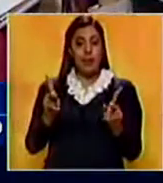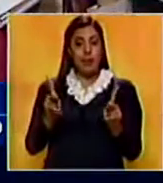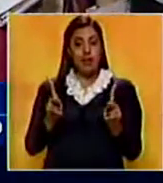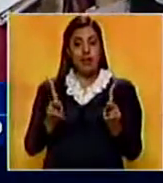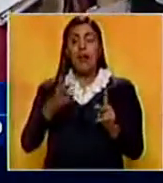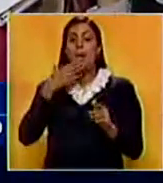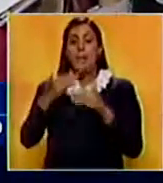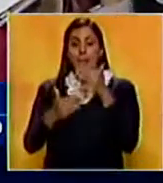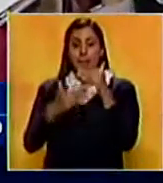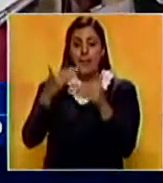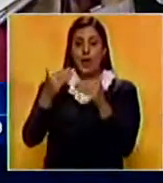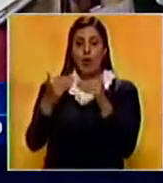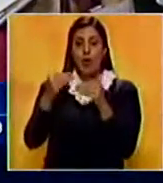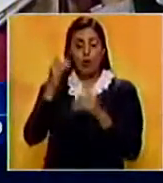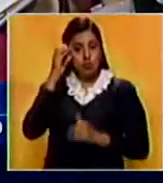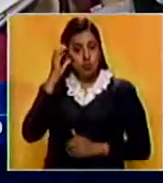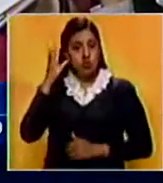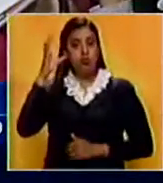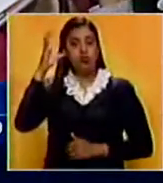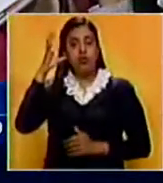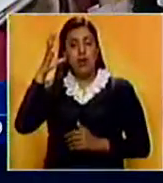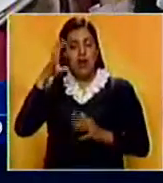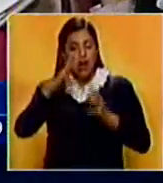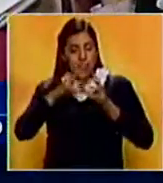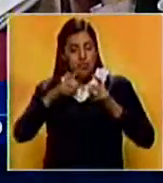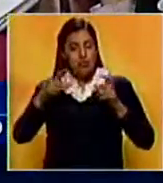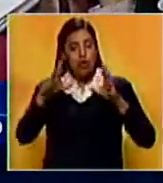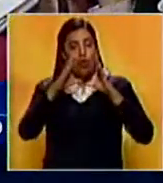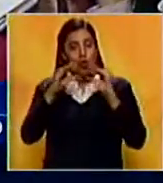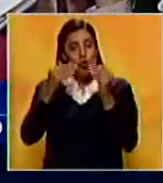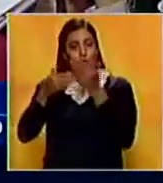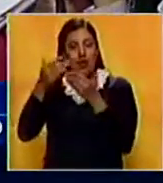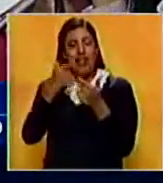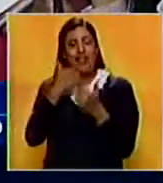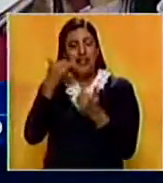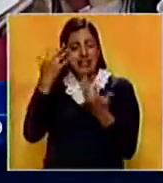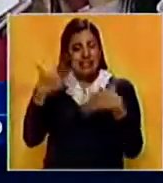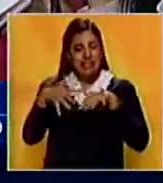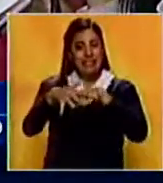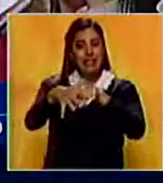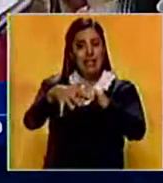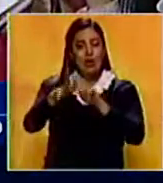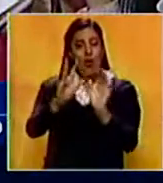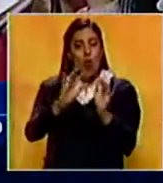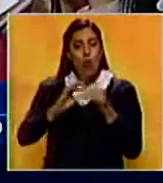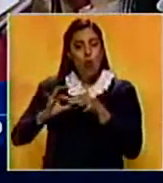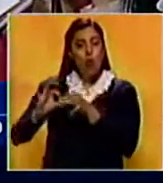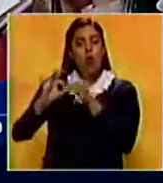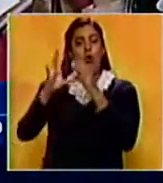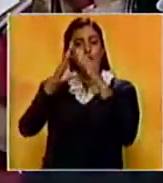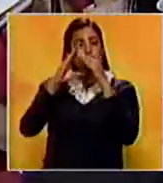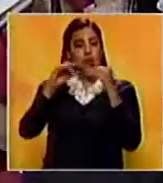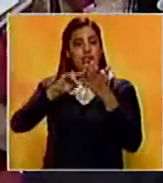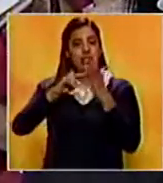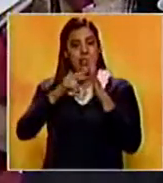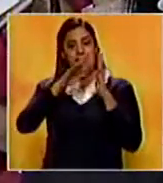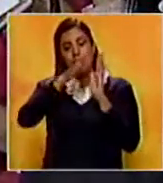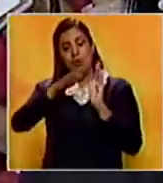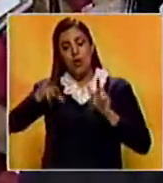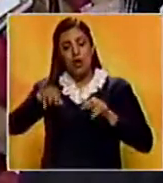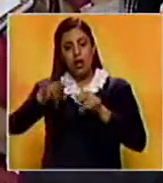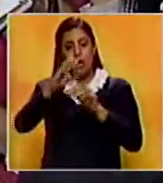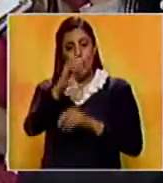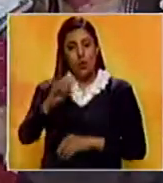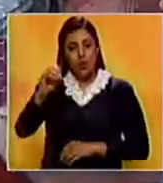mejorar las capacidades de otros sectores de la economía y la integración armónica de todo lo que es el Arco Minero